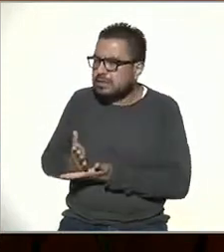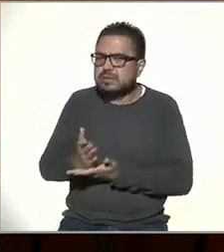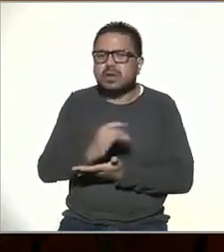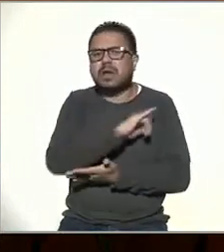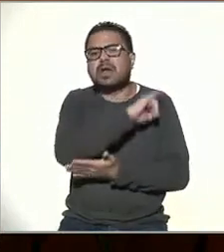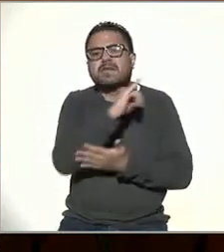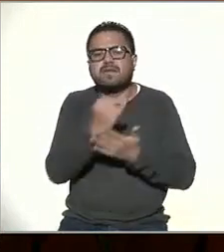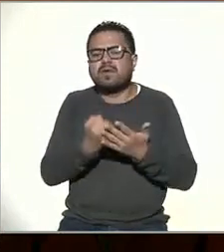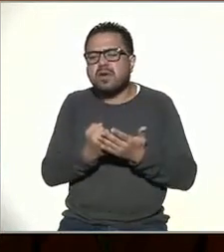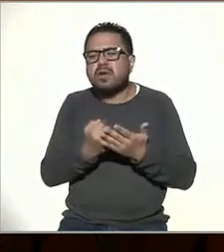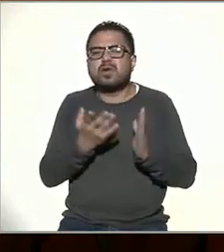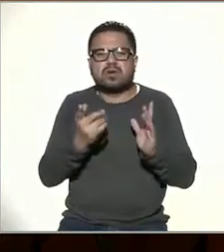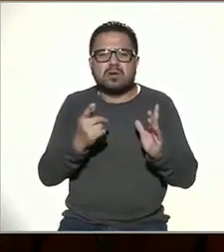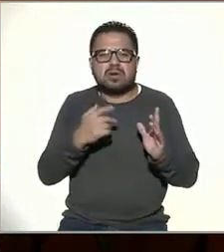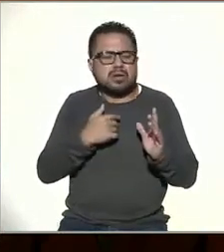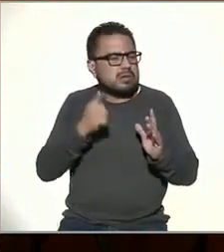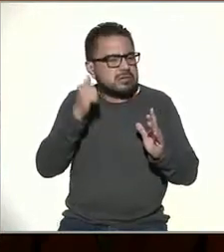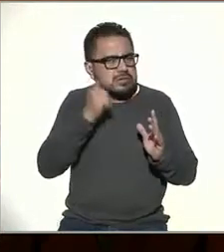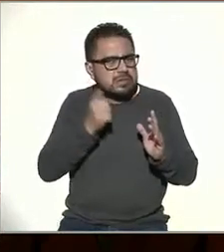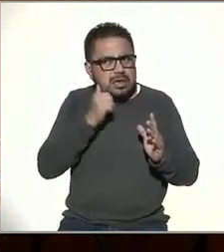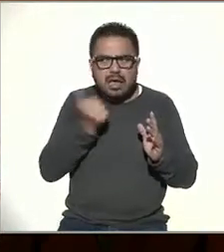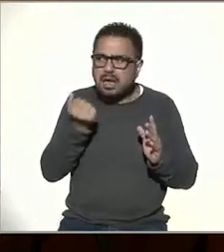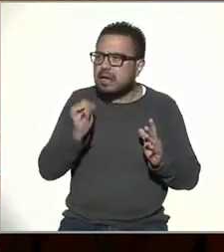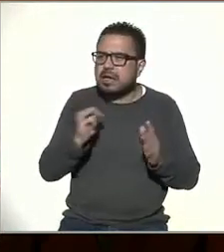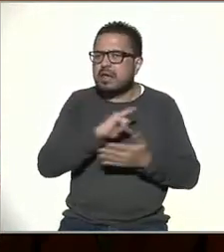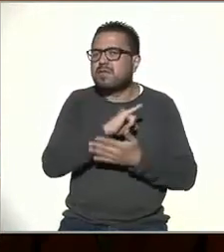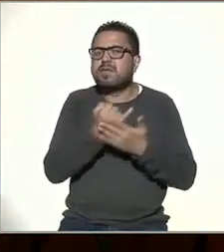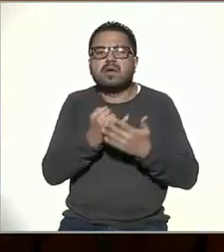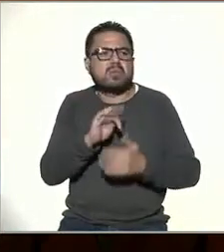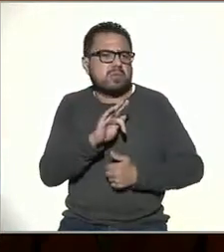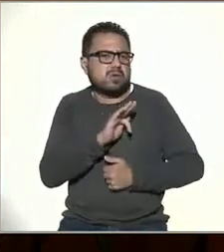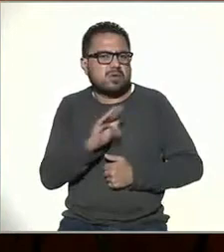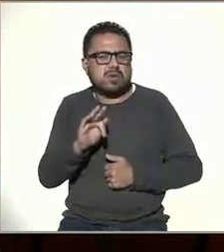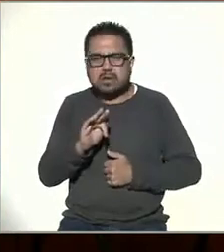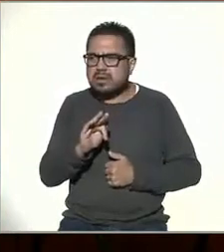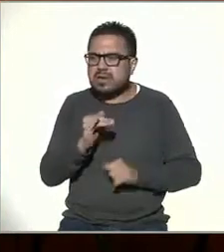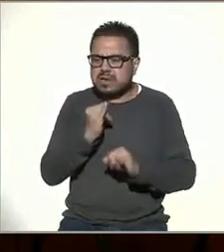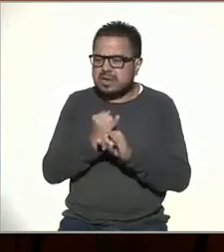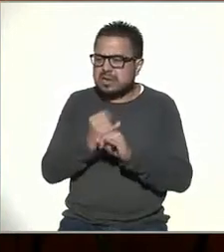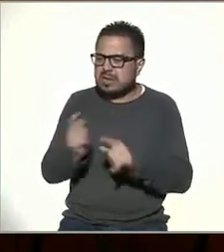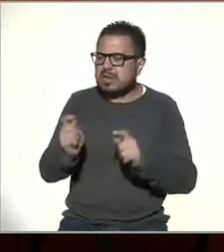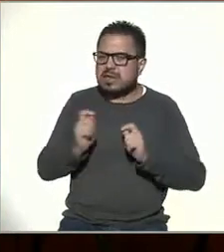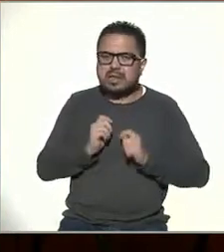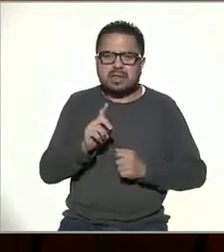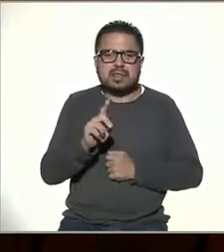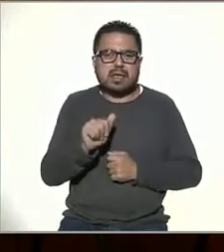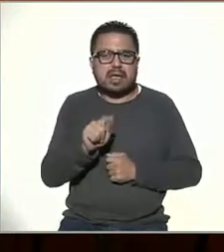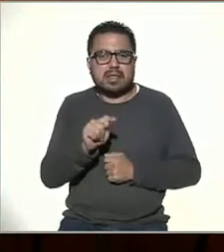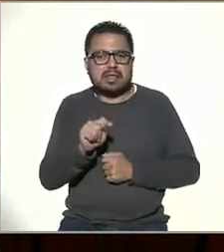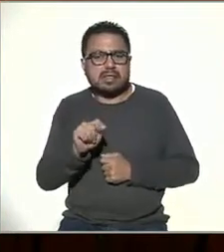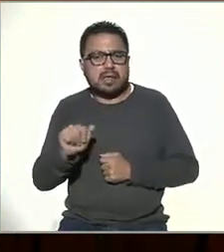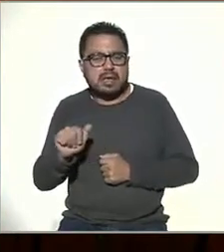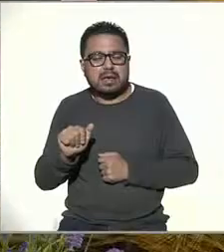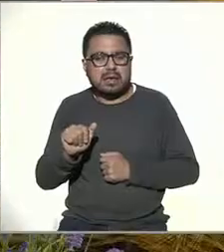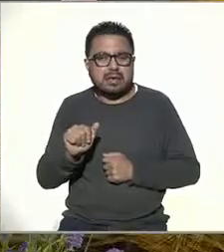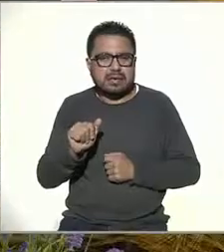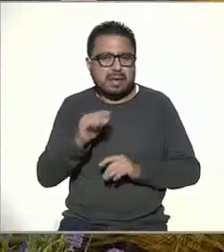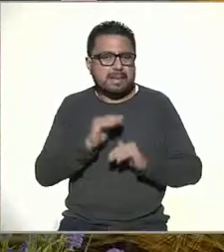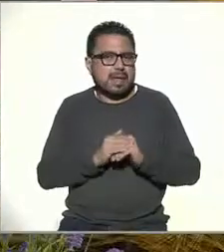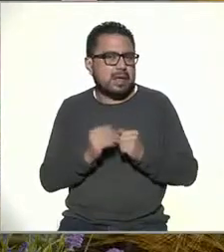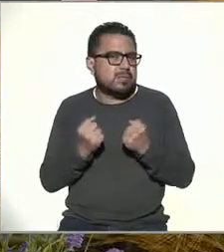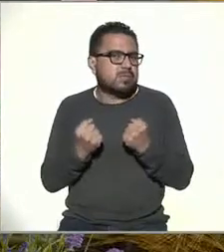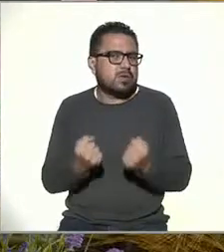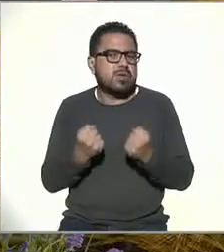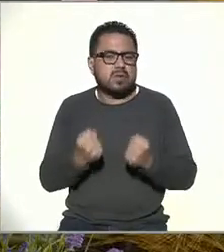Entonces, yo siempre uso la misma fórmula, ¿no? Información es poder. Y que nos da Internet, data. Data es más información, entonces es más poder.